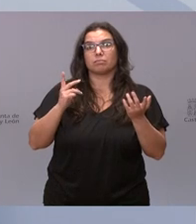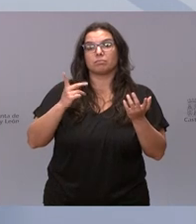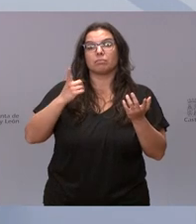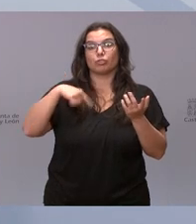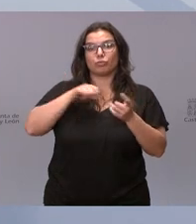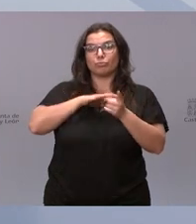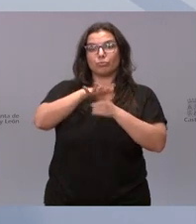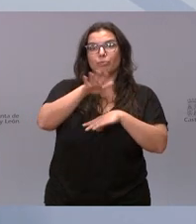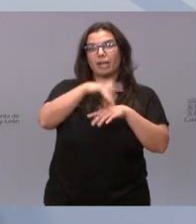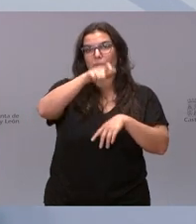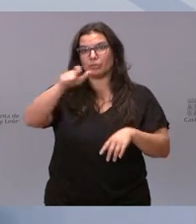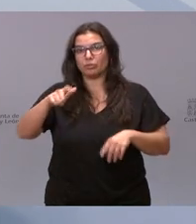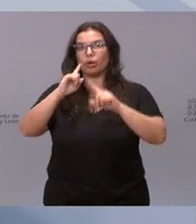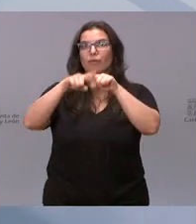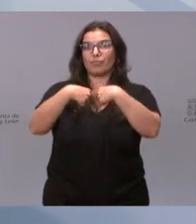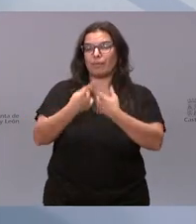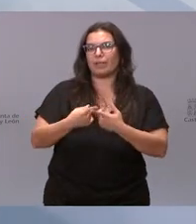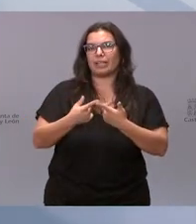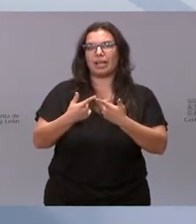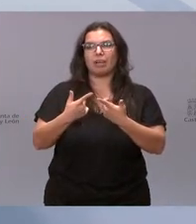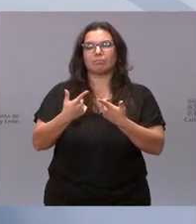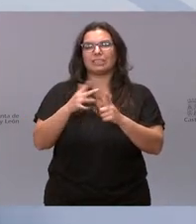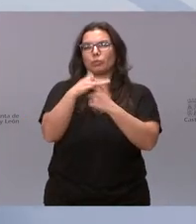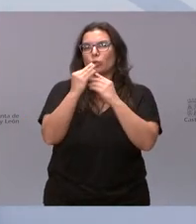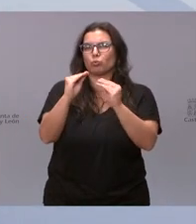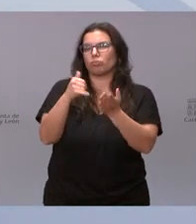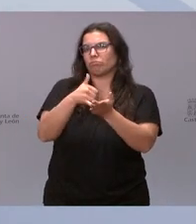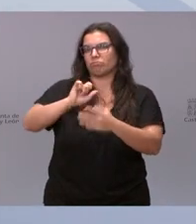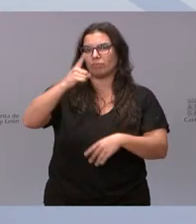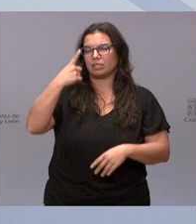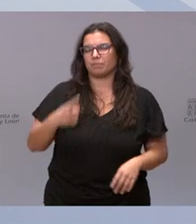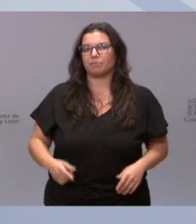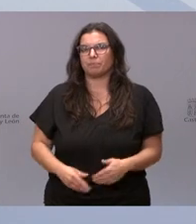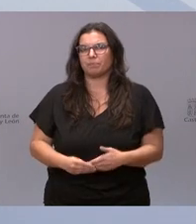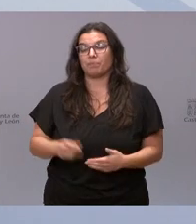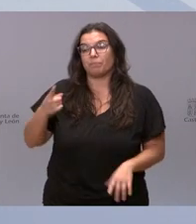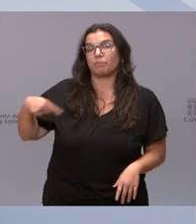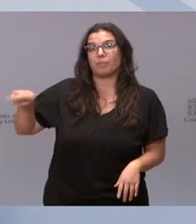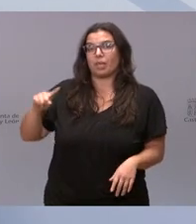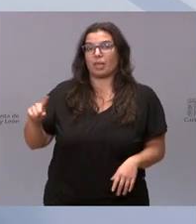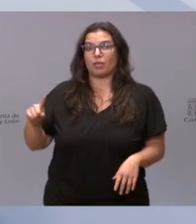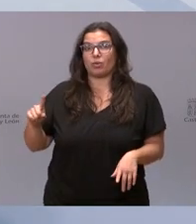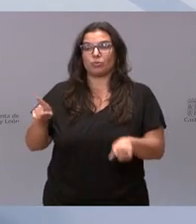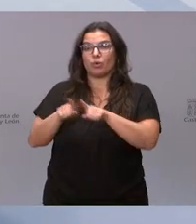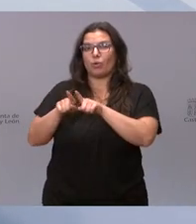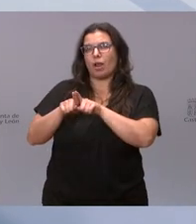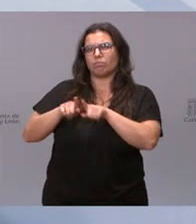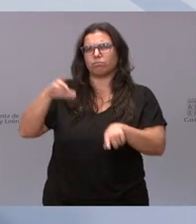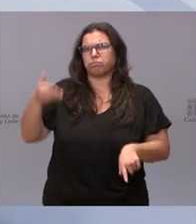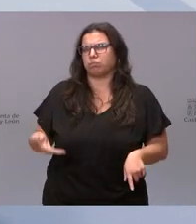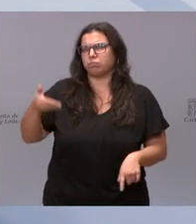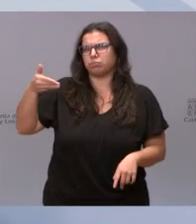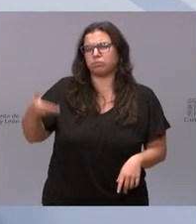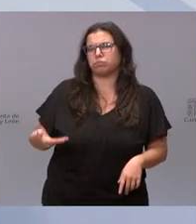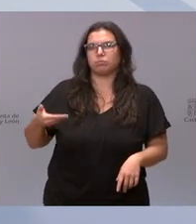personas, a las familias más vulnerables. Ellos son el activo fundamental que